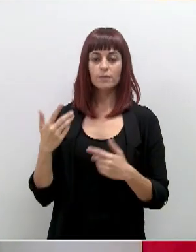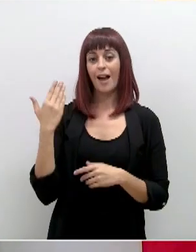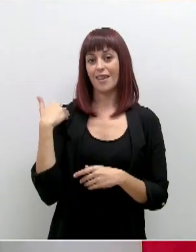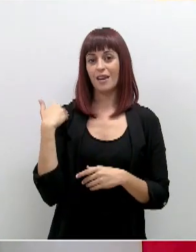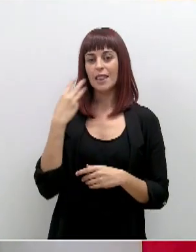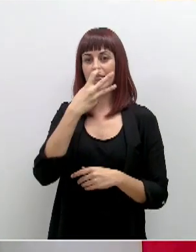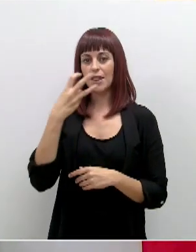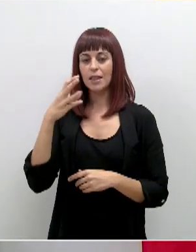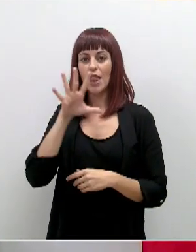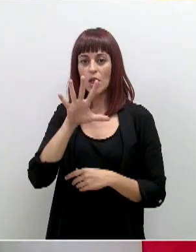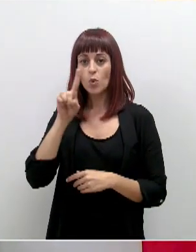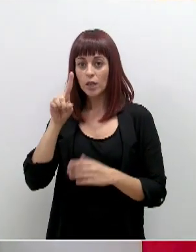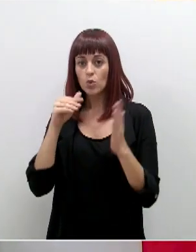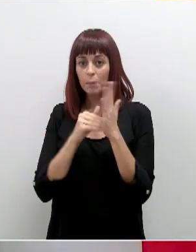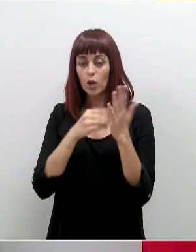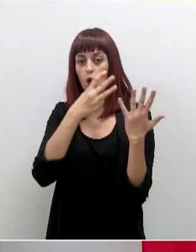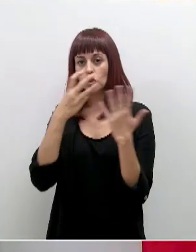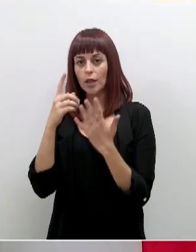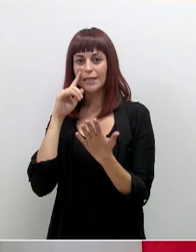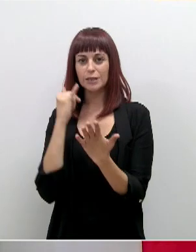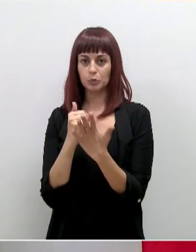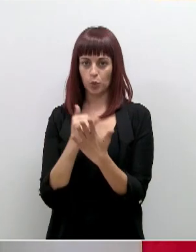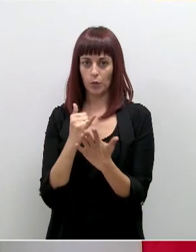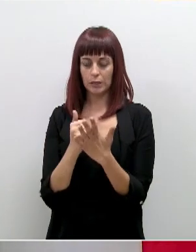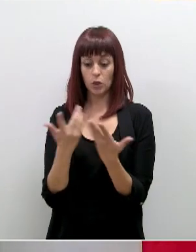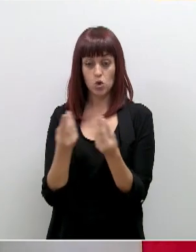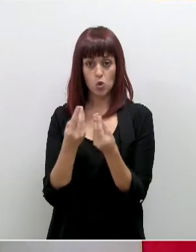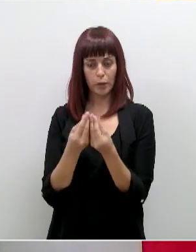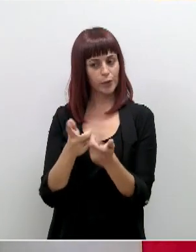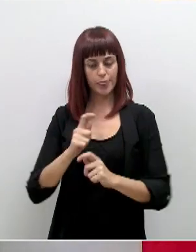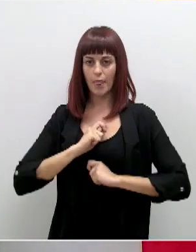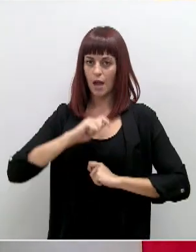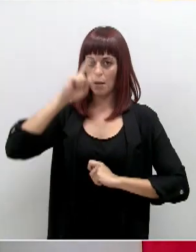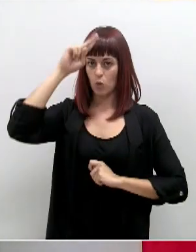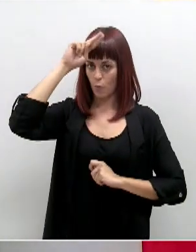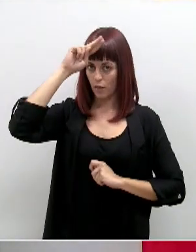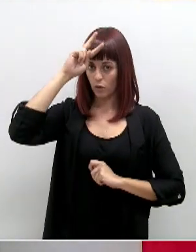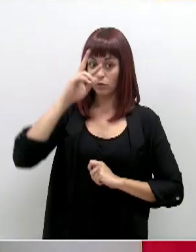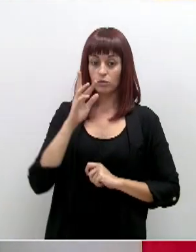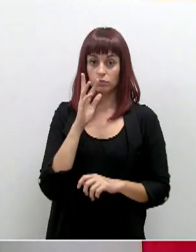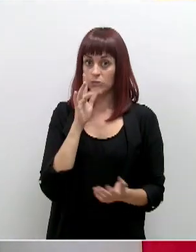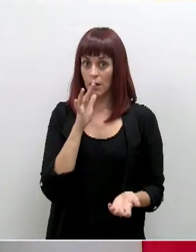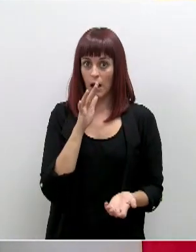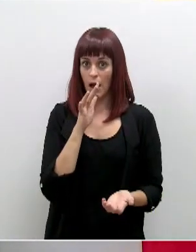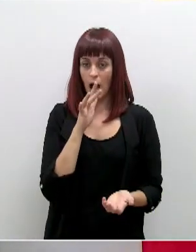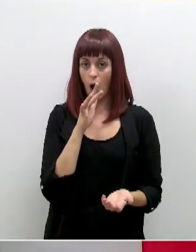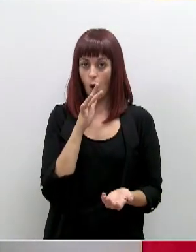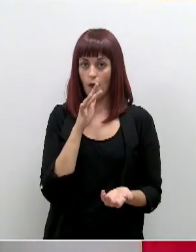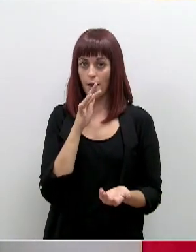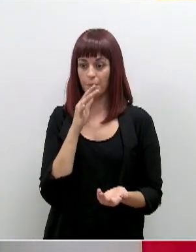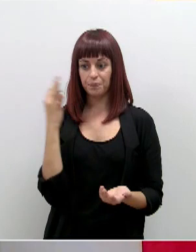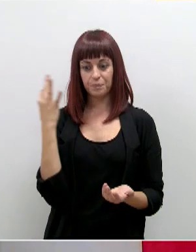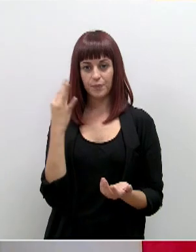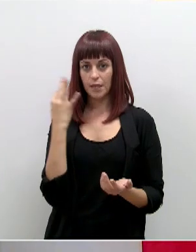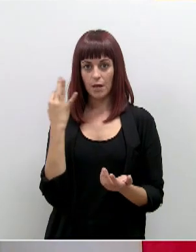351.800 pruebas. Las cifras nos preocupan y es que si no somos capaces de invertir la